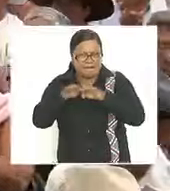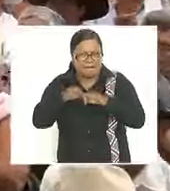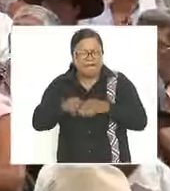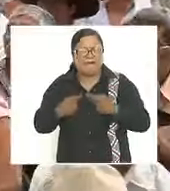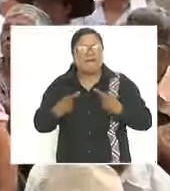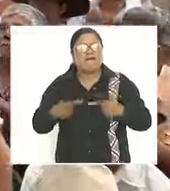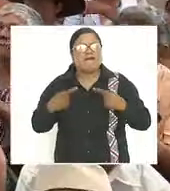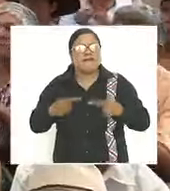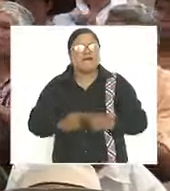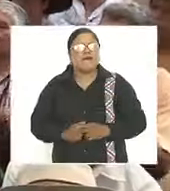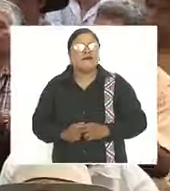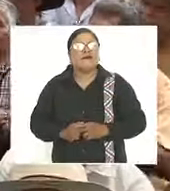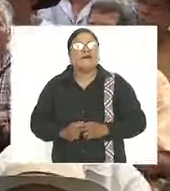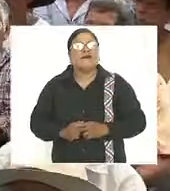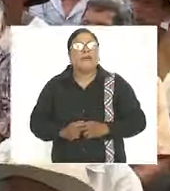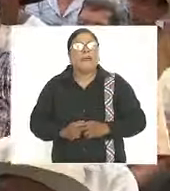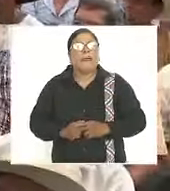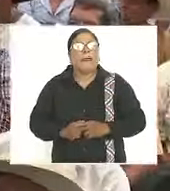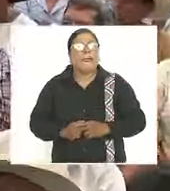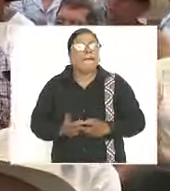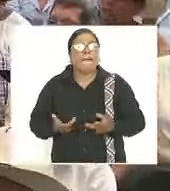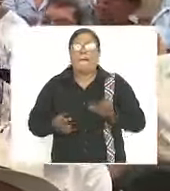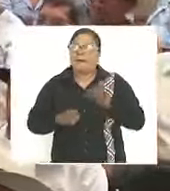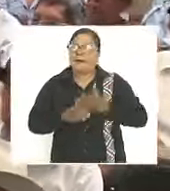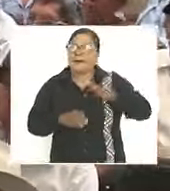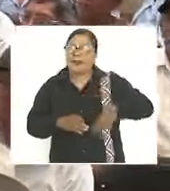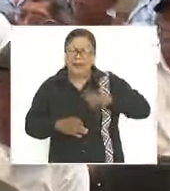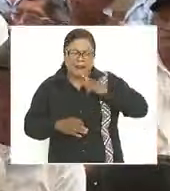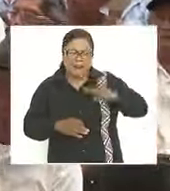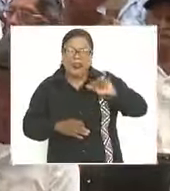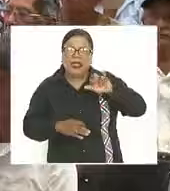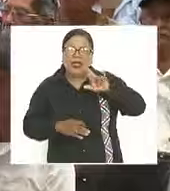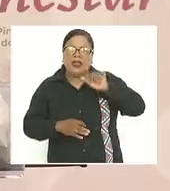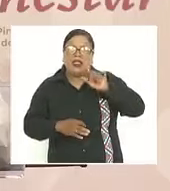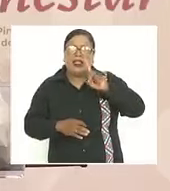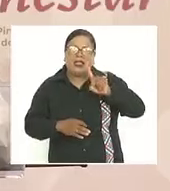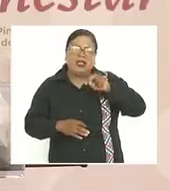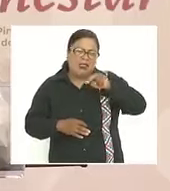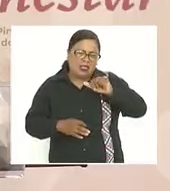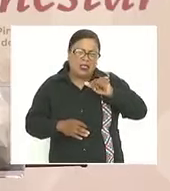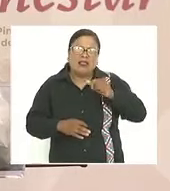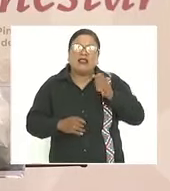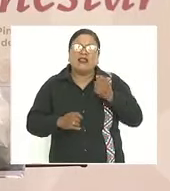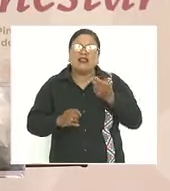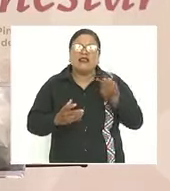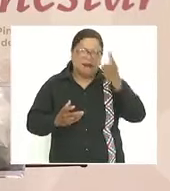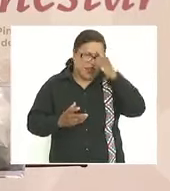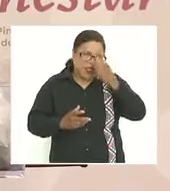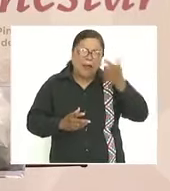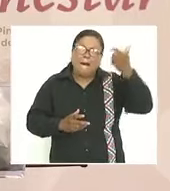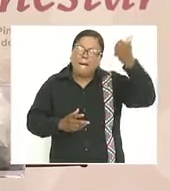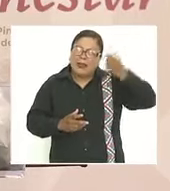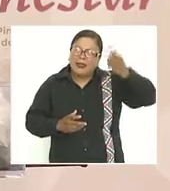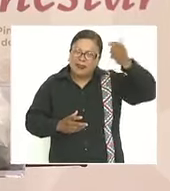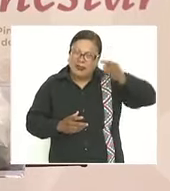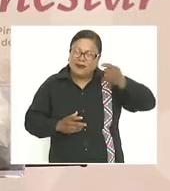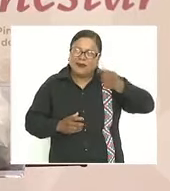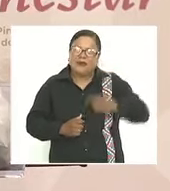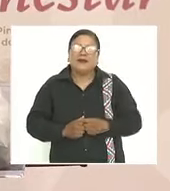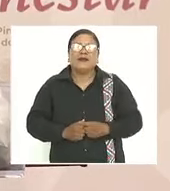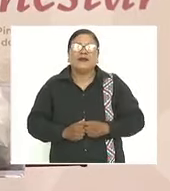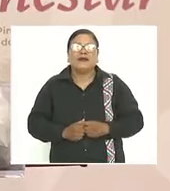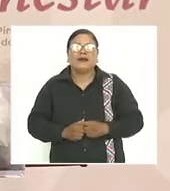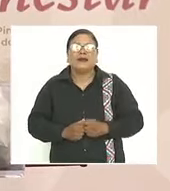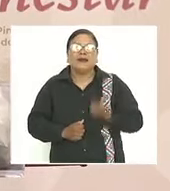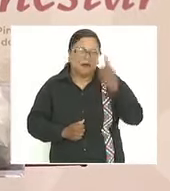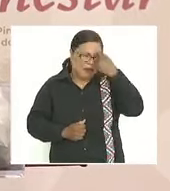y lo mismo lo que dijo aquí Ariadna sobre el aumento en la pensión ya